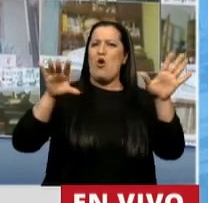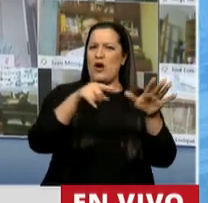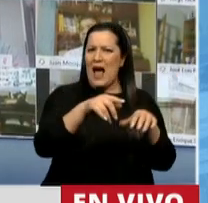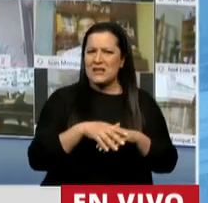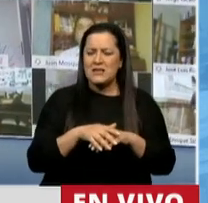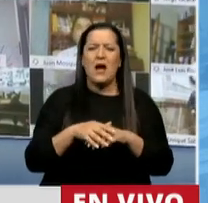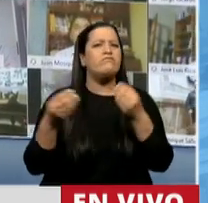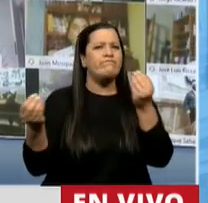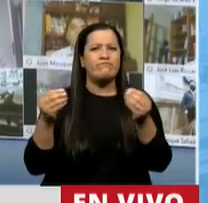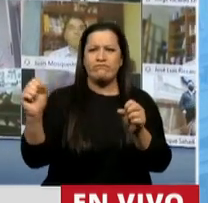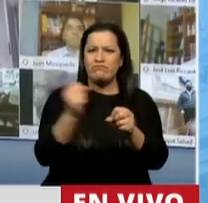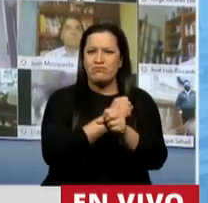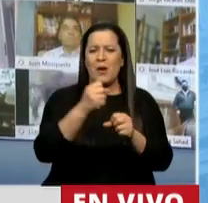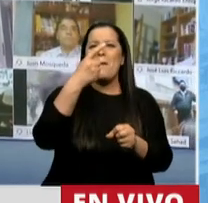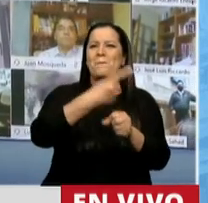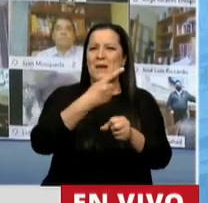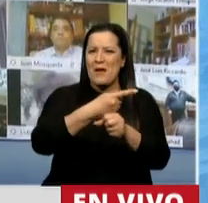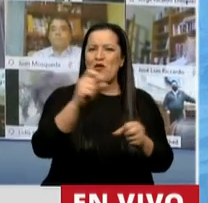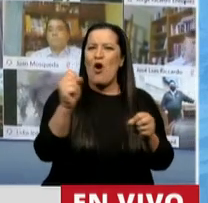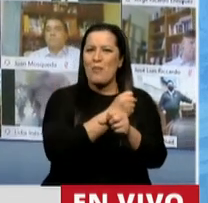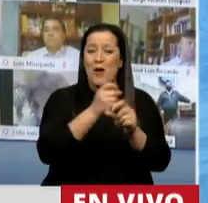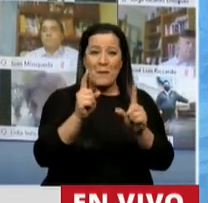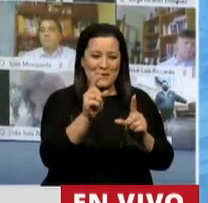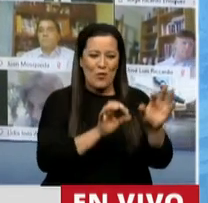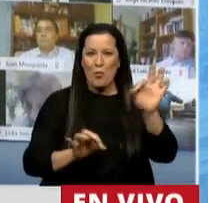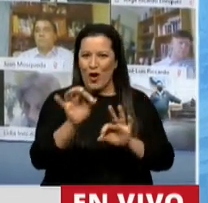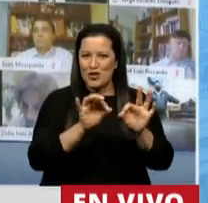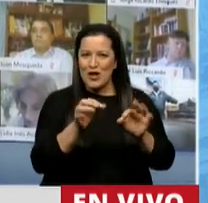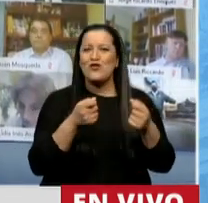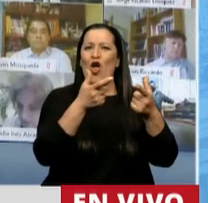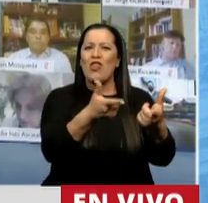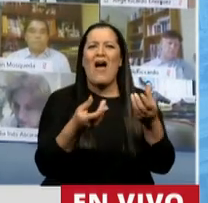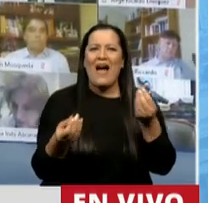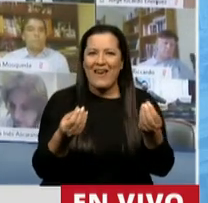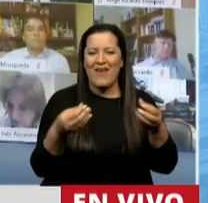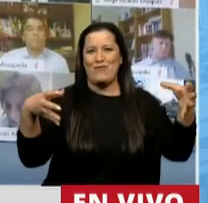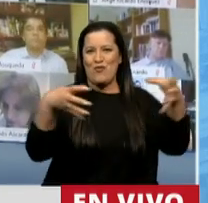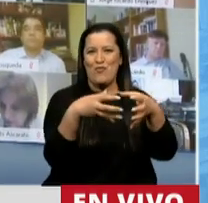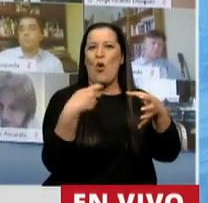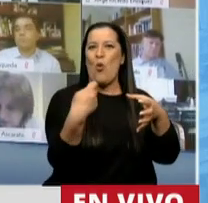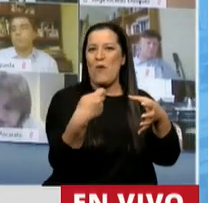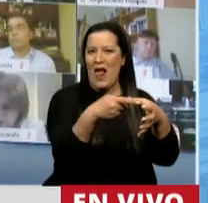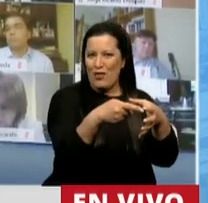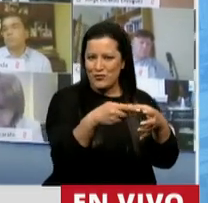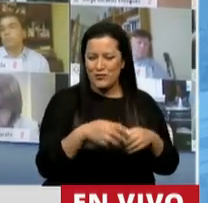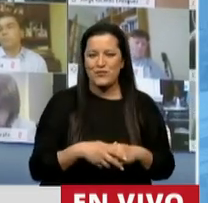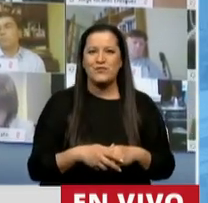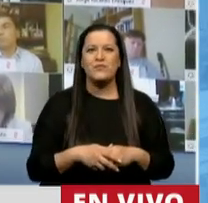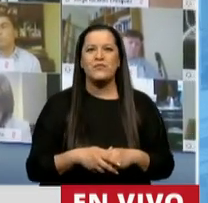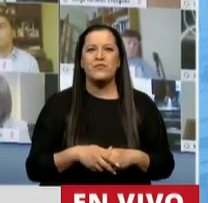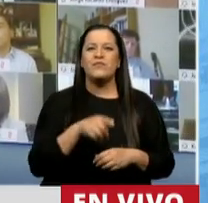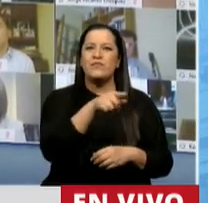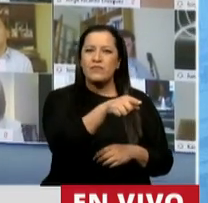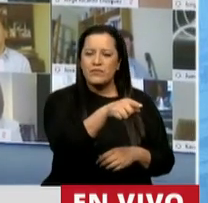aprobado en primer lugar el proyecto que permite que los jubilados que fueron